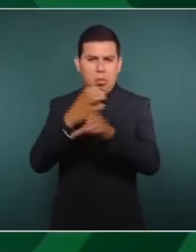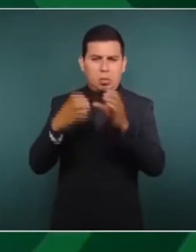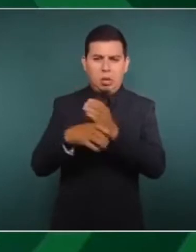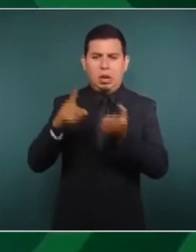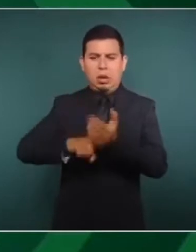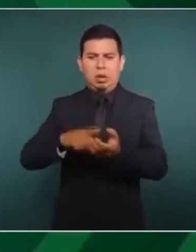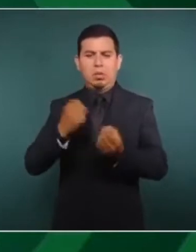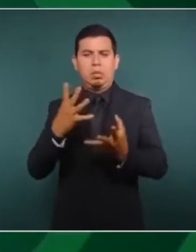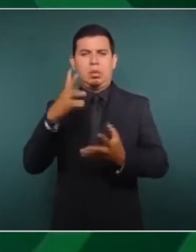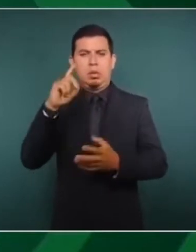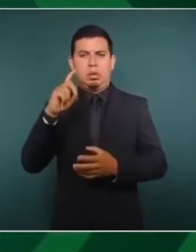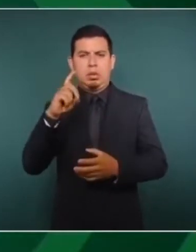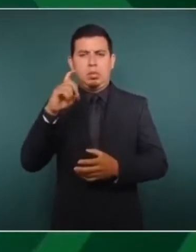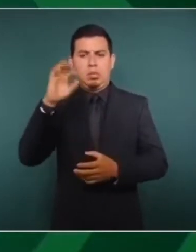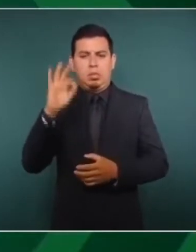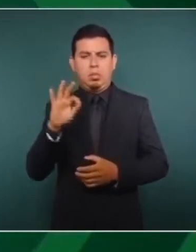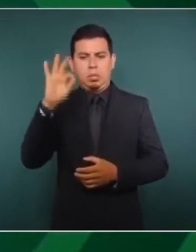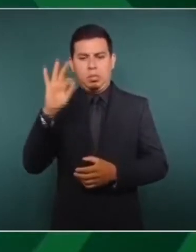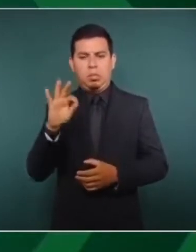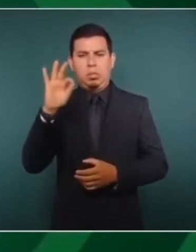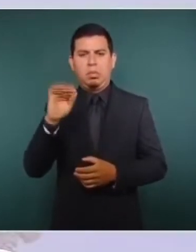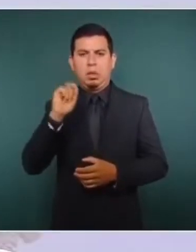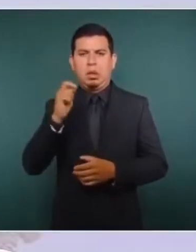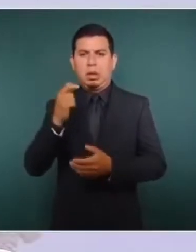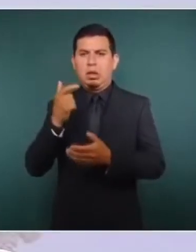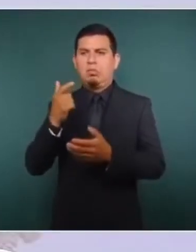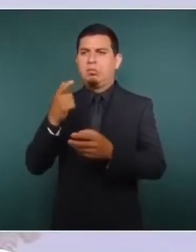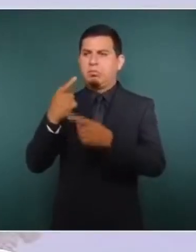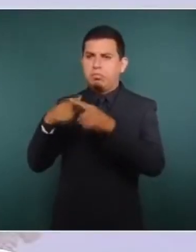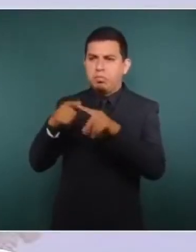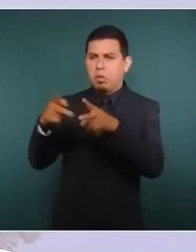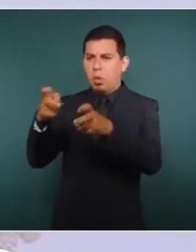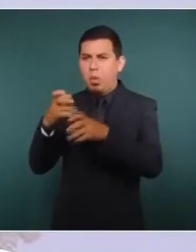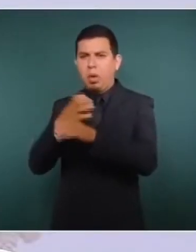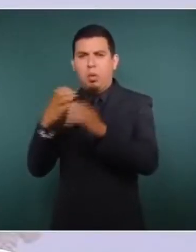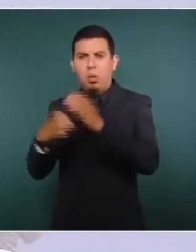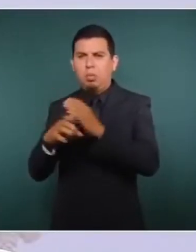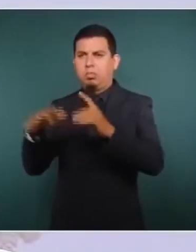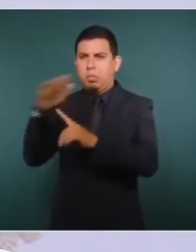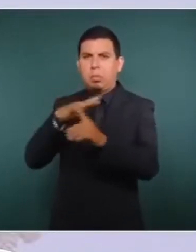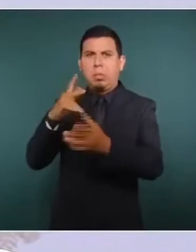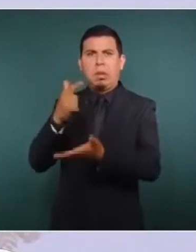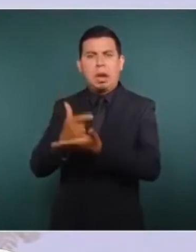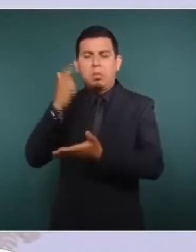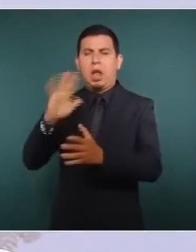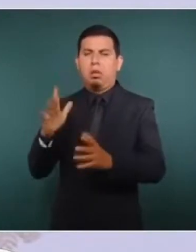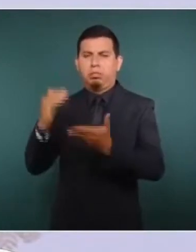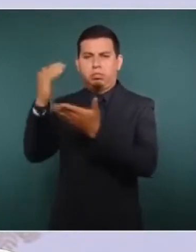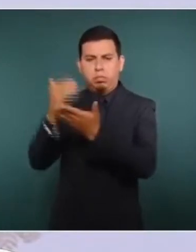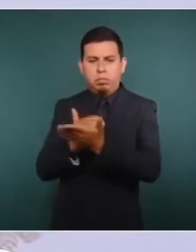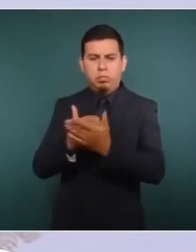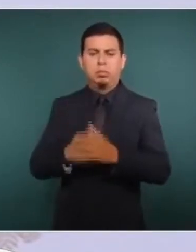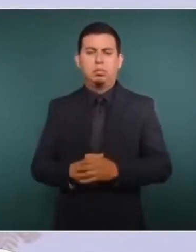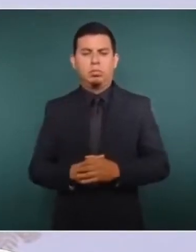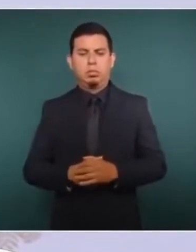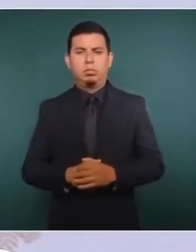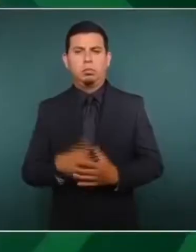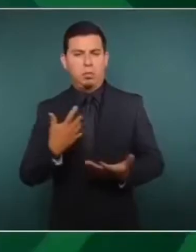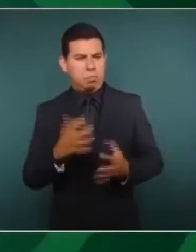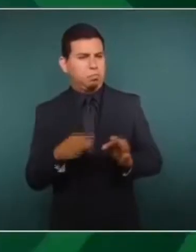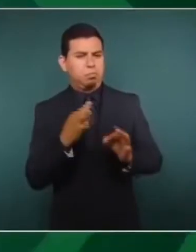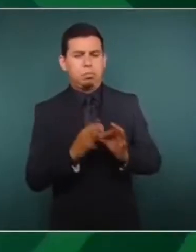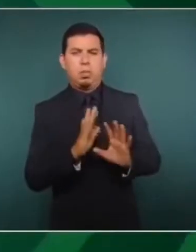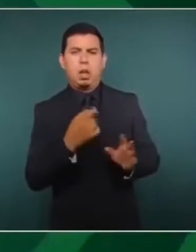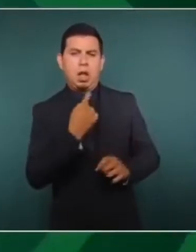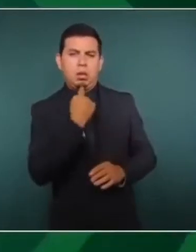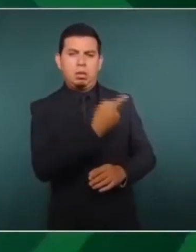Oaxaca el 30 por ciento en la parte de los delitos de alto impacto. Y solamente concluir, señor presidente,